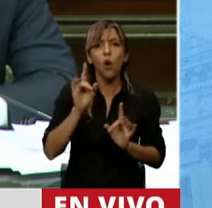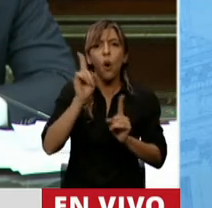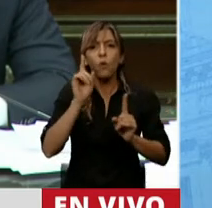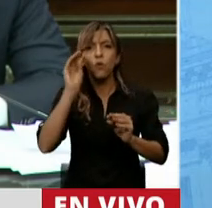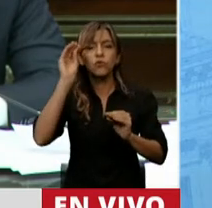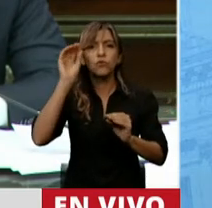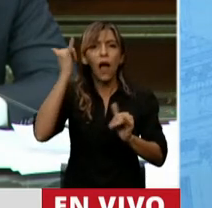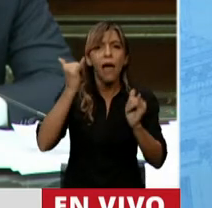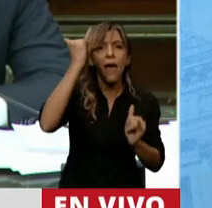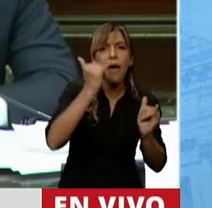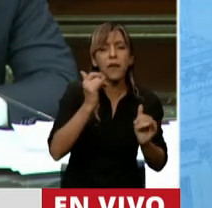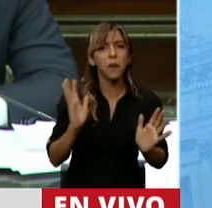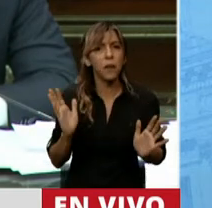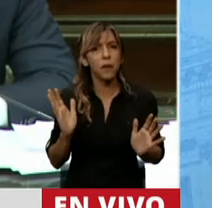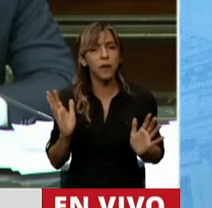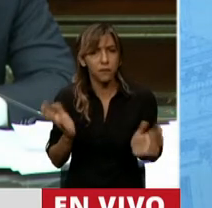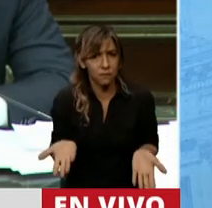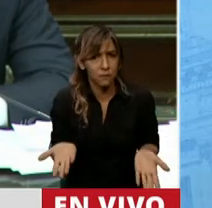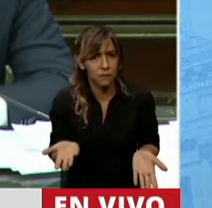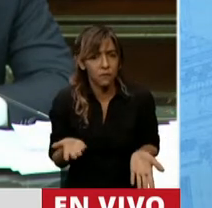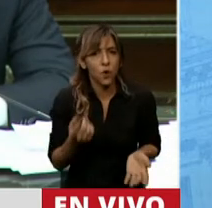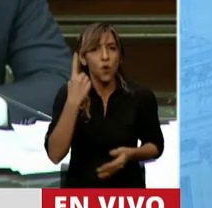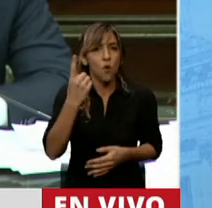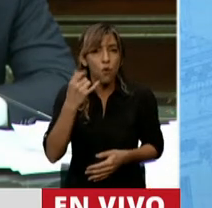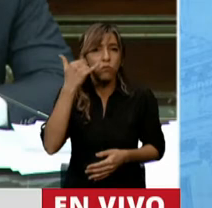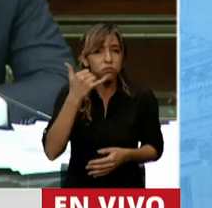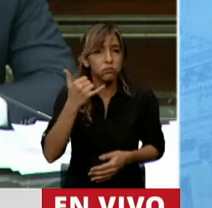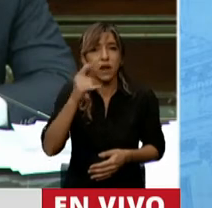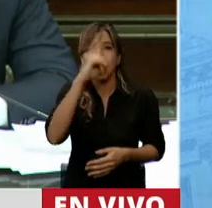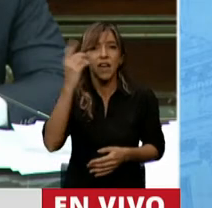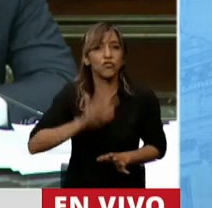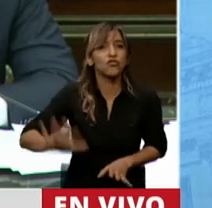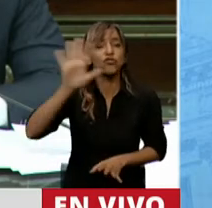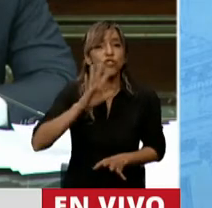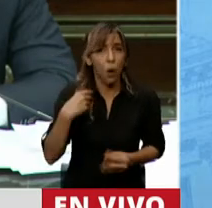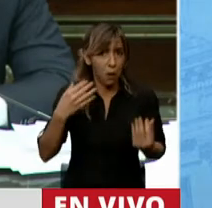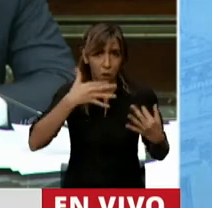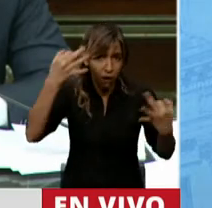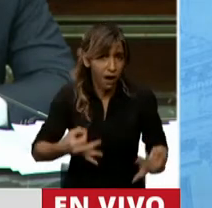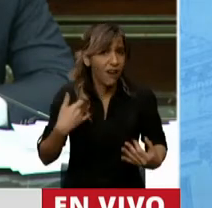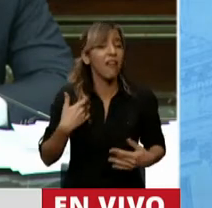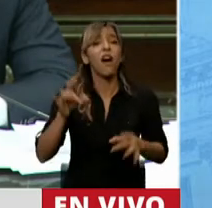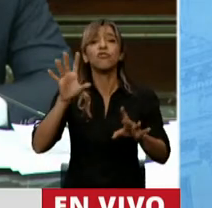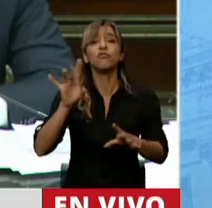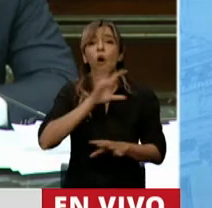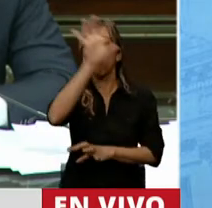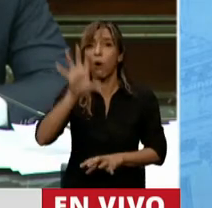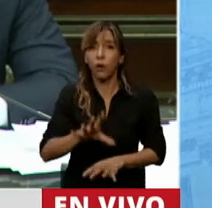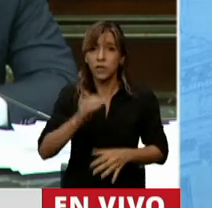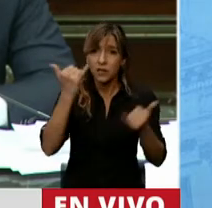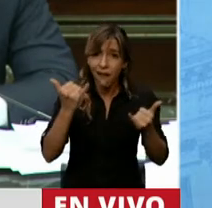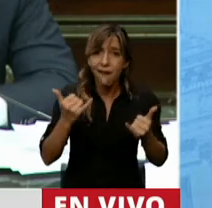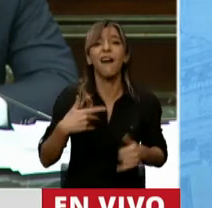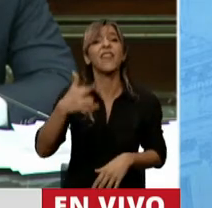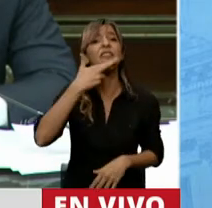nacional una línea que solo funciona como nacional en 17 de las 24 jurisdicciones del país. En